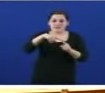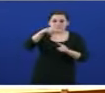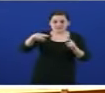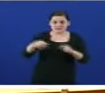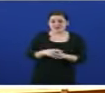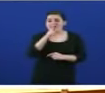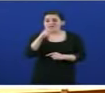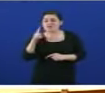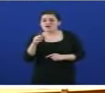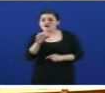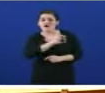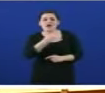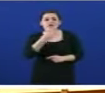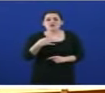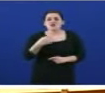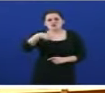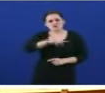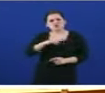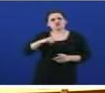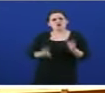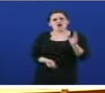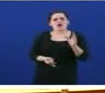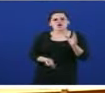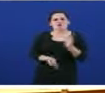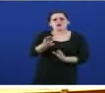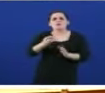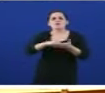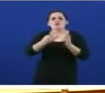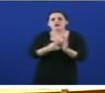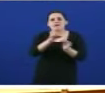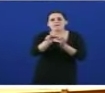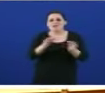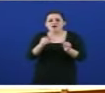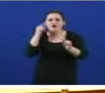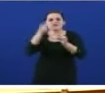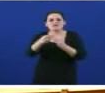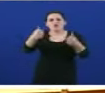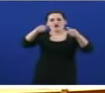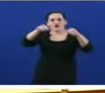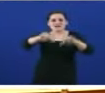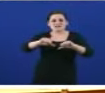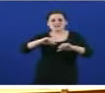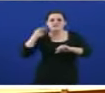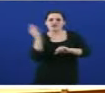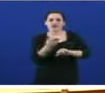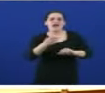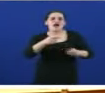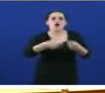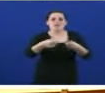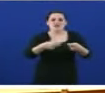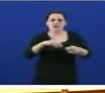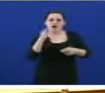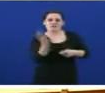ano, dicía vostede, aprobaremos con urxencia un programa de medidas para combater os efectos da crise sobre o comercio galego.